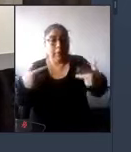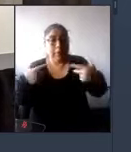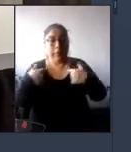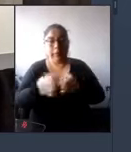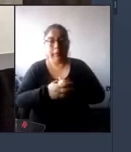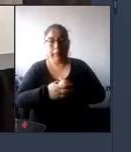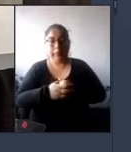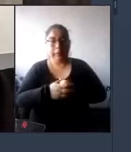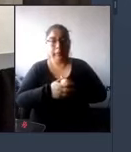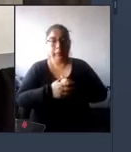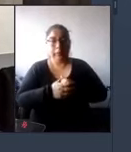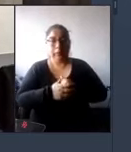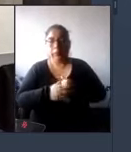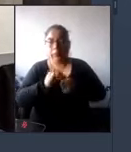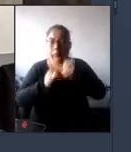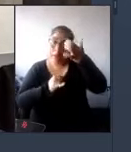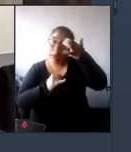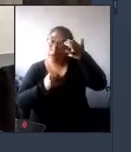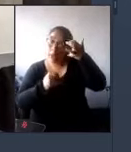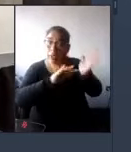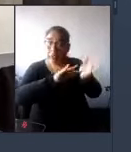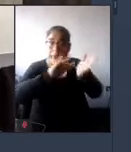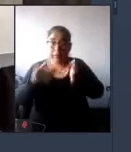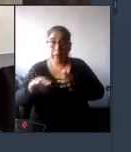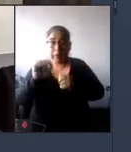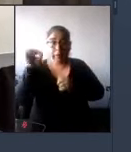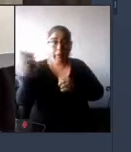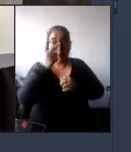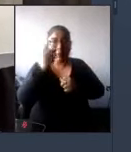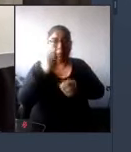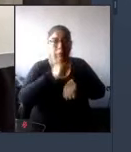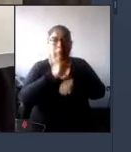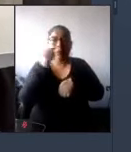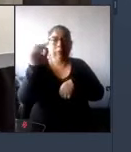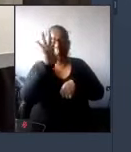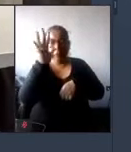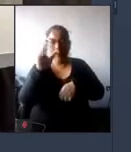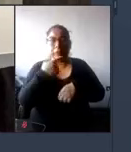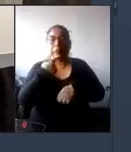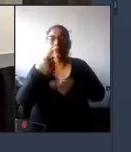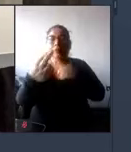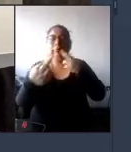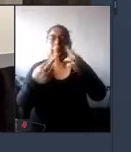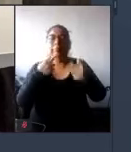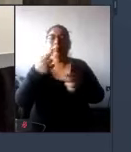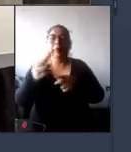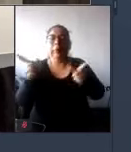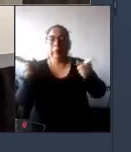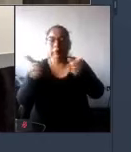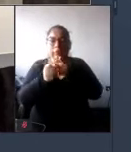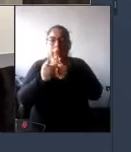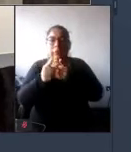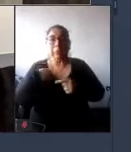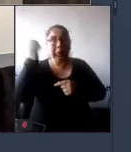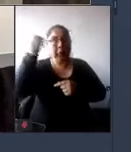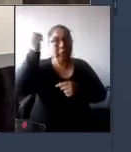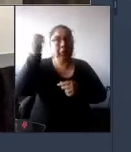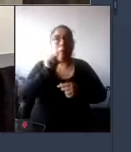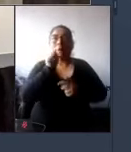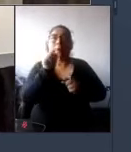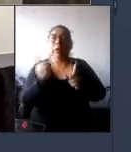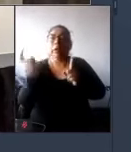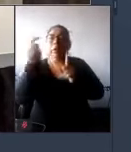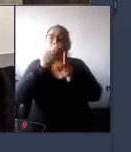gracias José luego de la primera parte en la segunda tienes cinco minutos para poder replantear lo que creas conveniente o atender